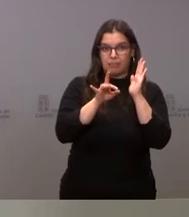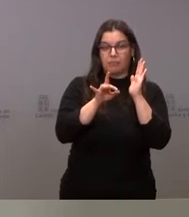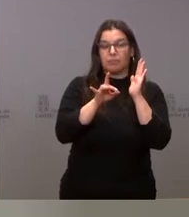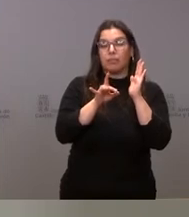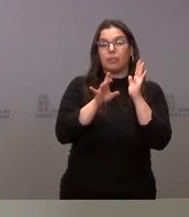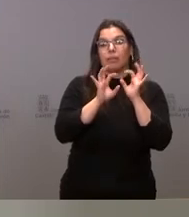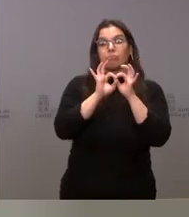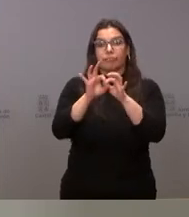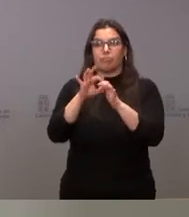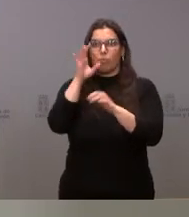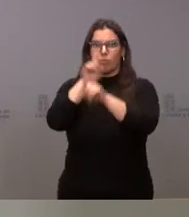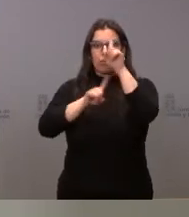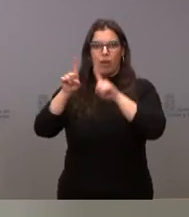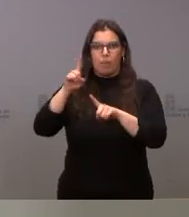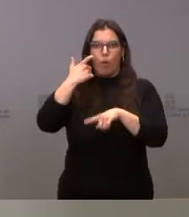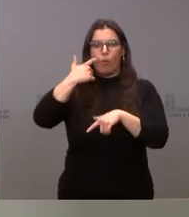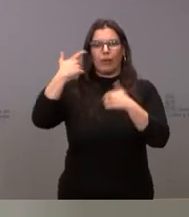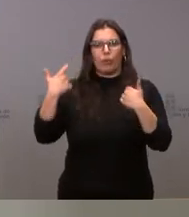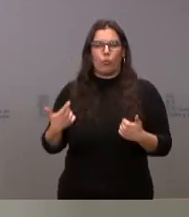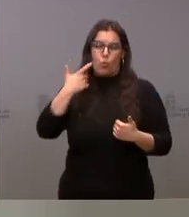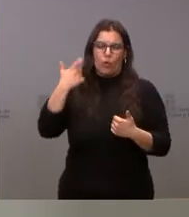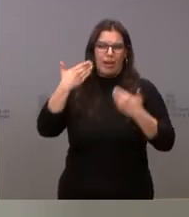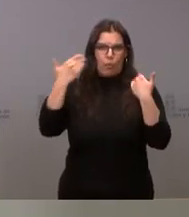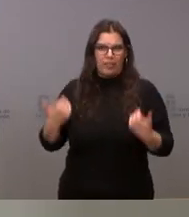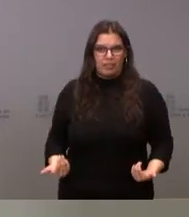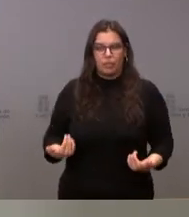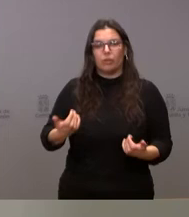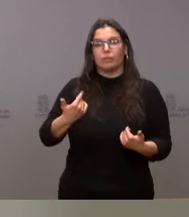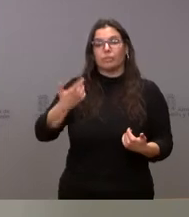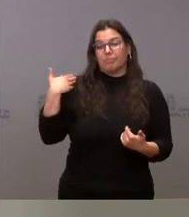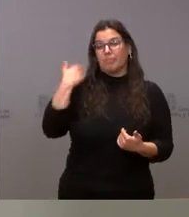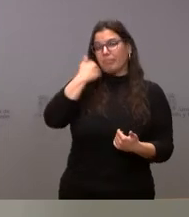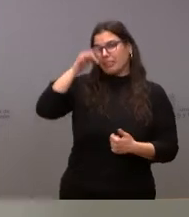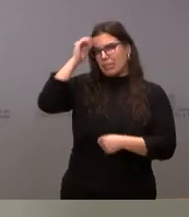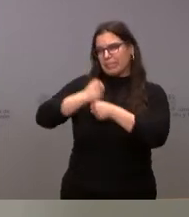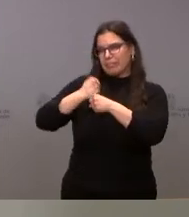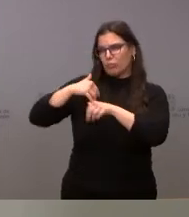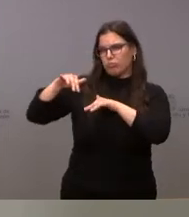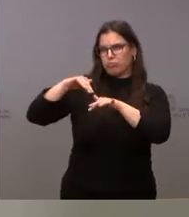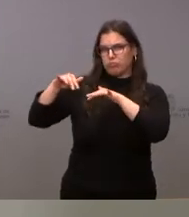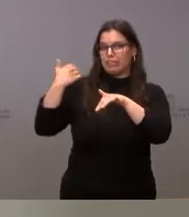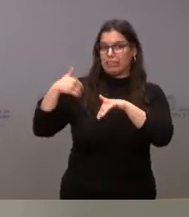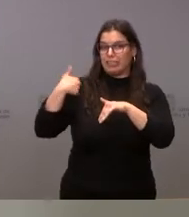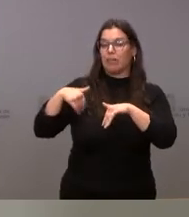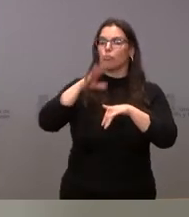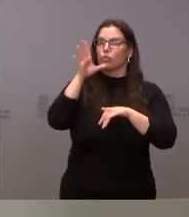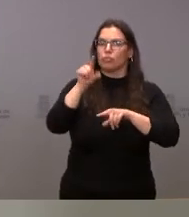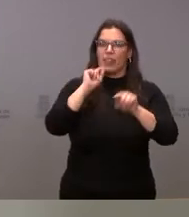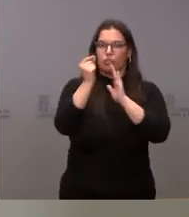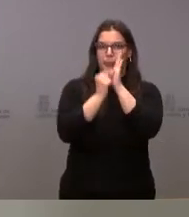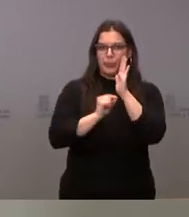consecuencia del trabajo que hemos tenido a lo largo de esta semana que les señalado. Ya desde el mismo fin de semana, como les digo, veníamos trabajando en esta dirección.